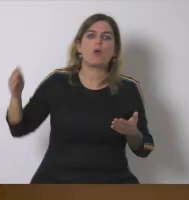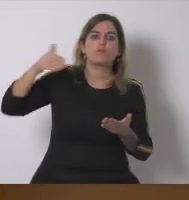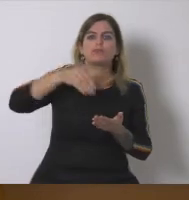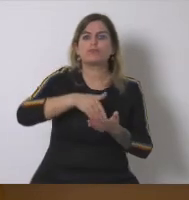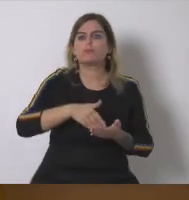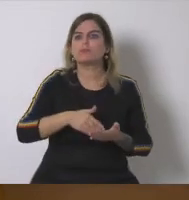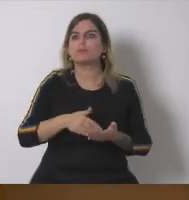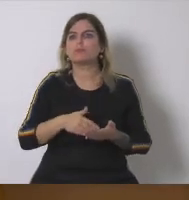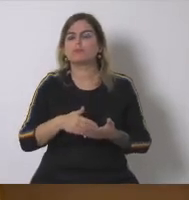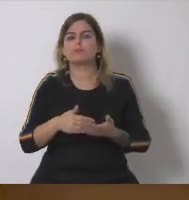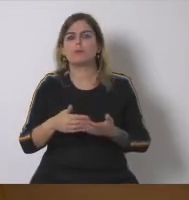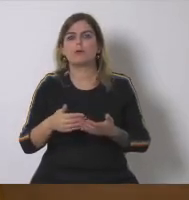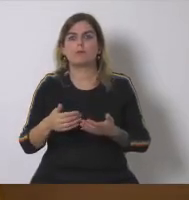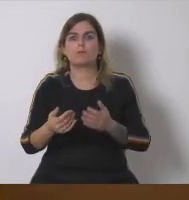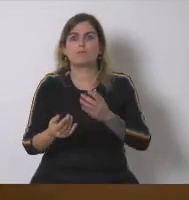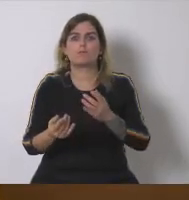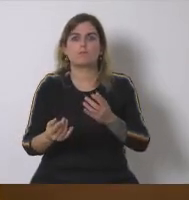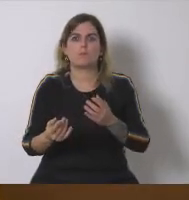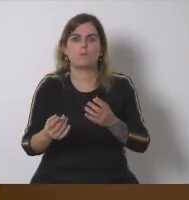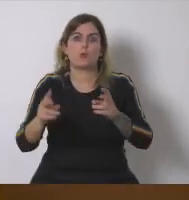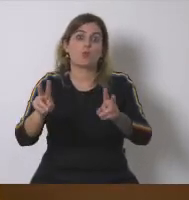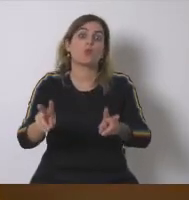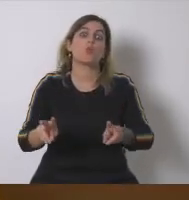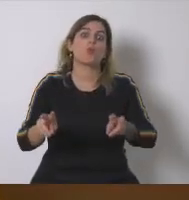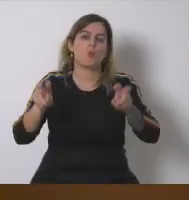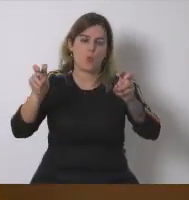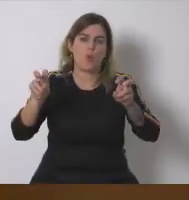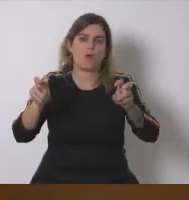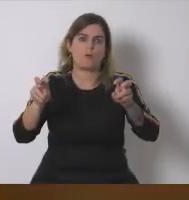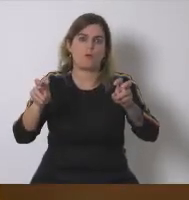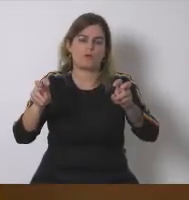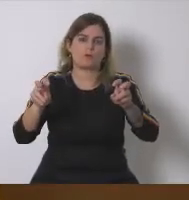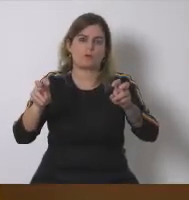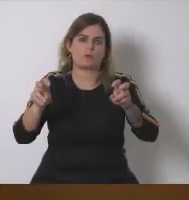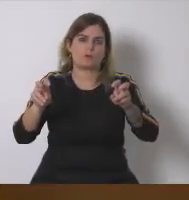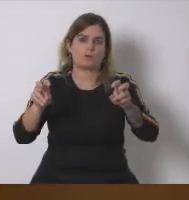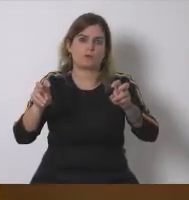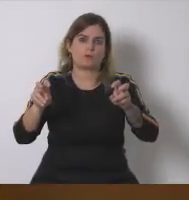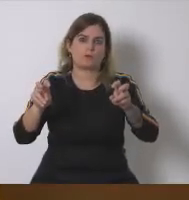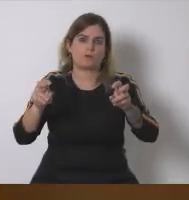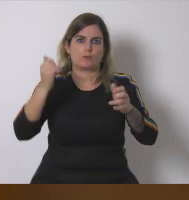mesa la posibilidad de nuevos